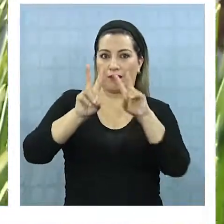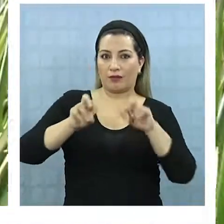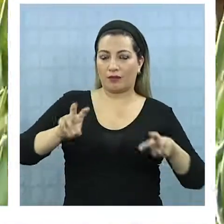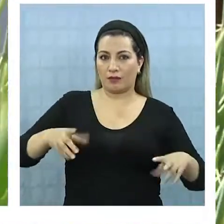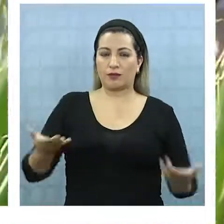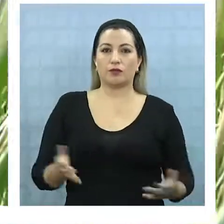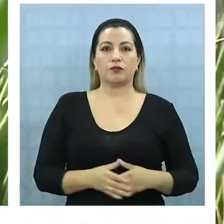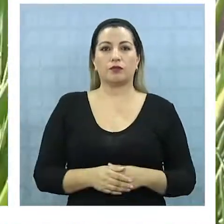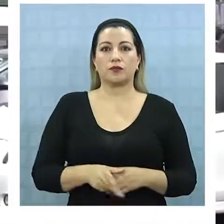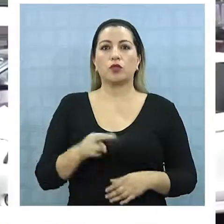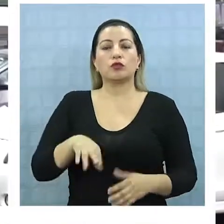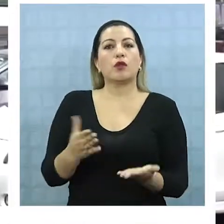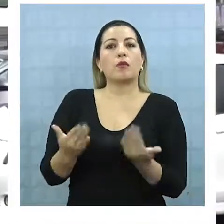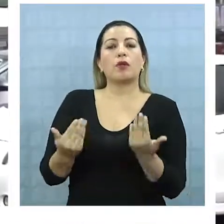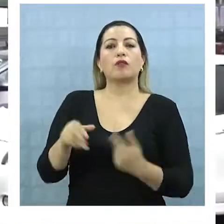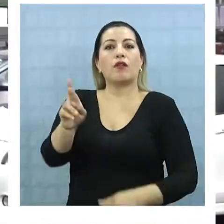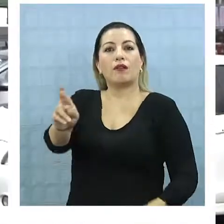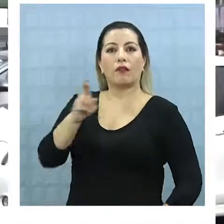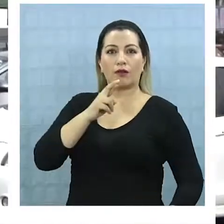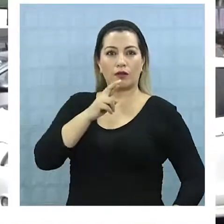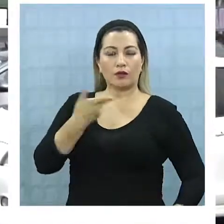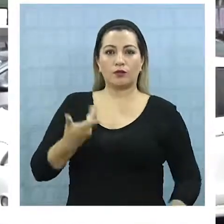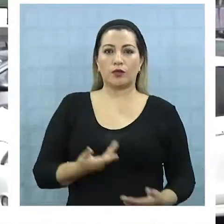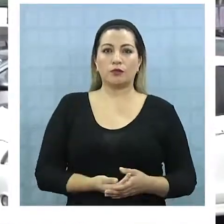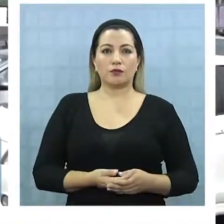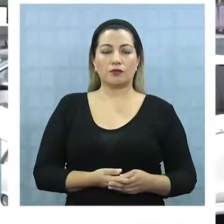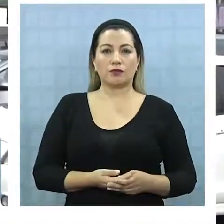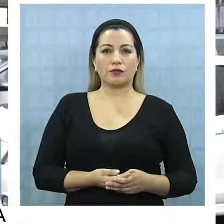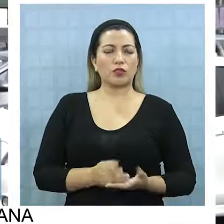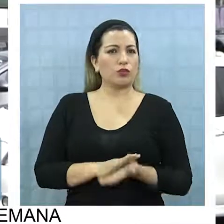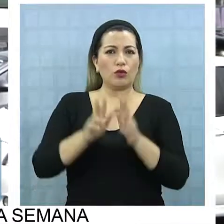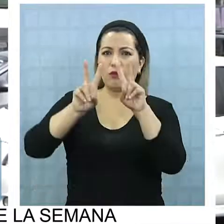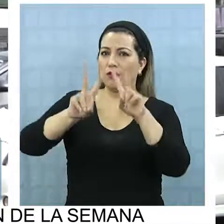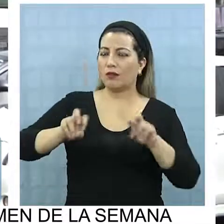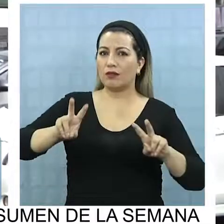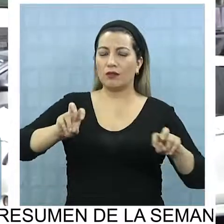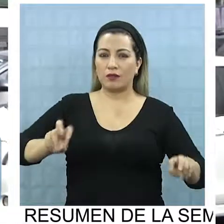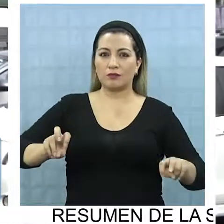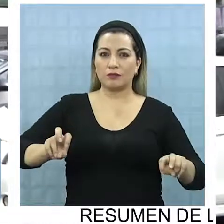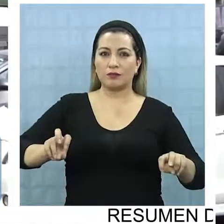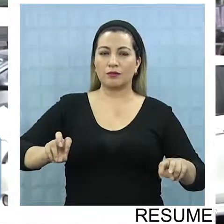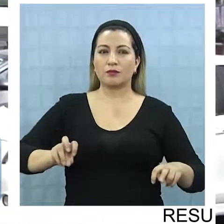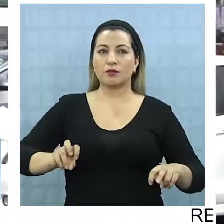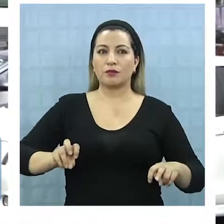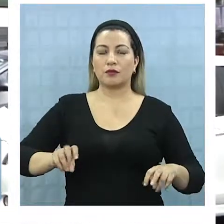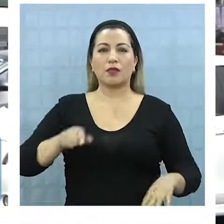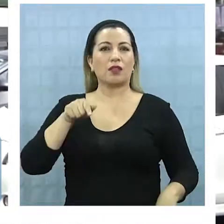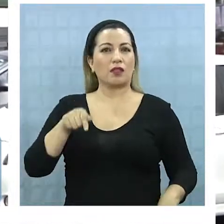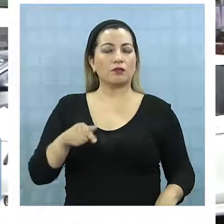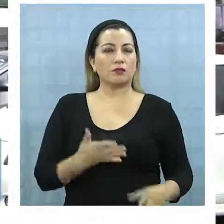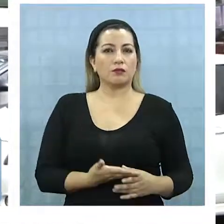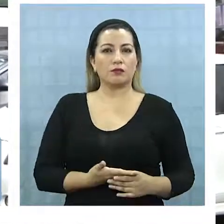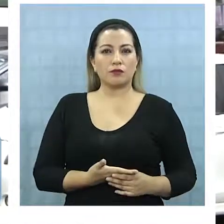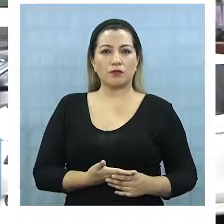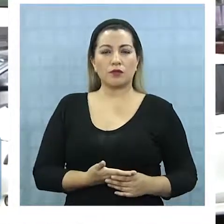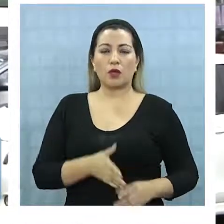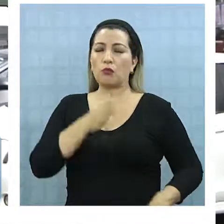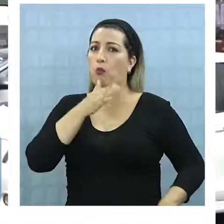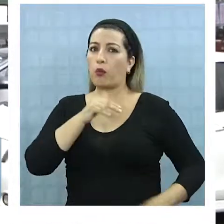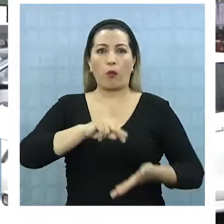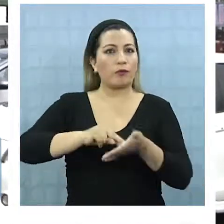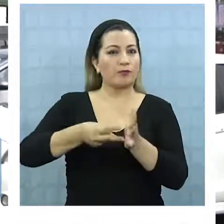realizan. Estamos a la espera de los resultados concretos, análisis, que aparentemente no